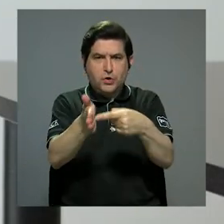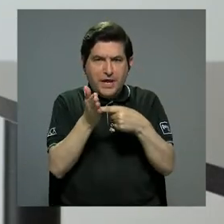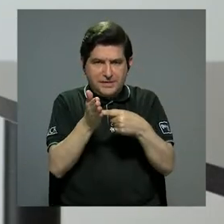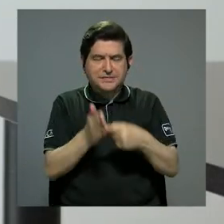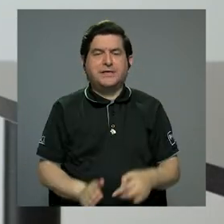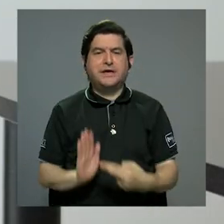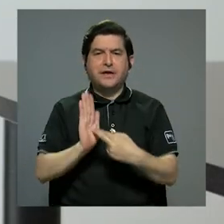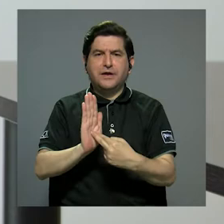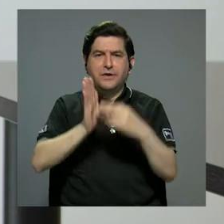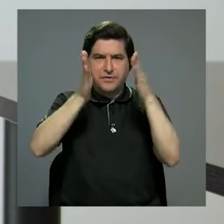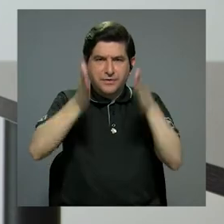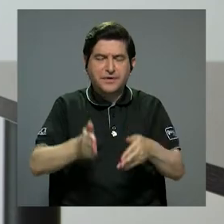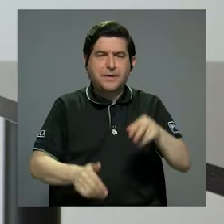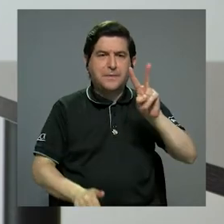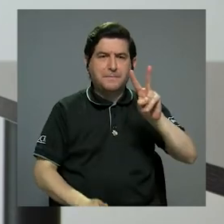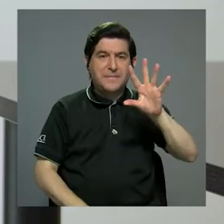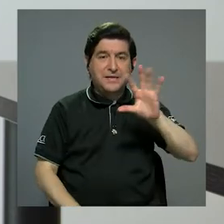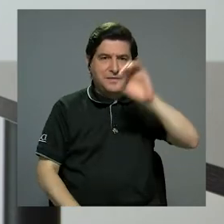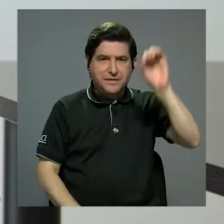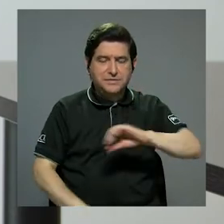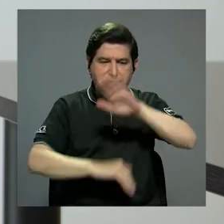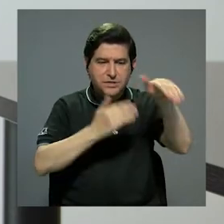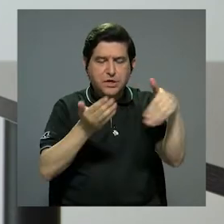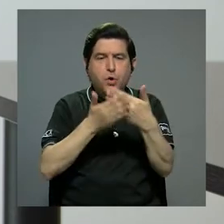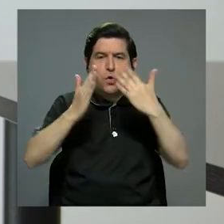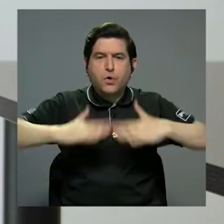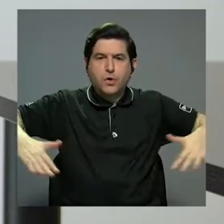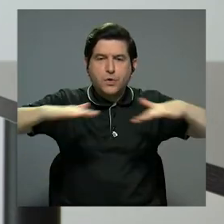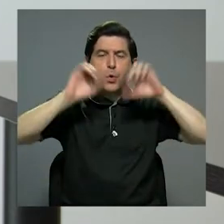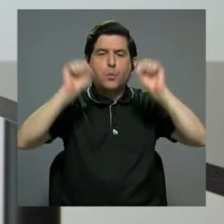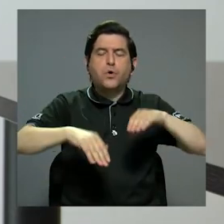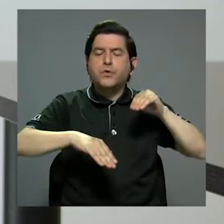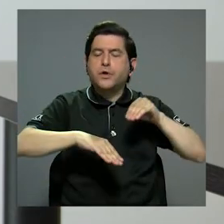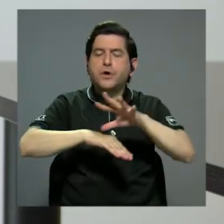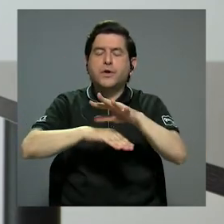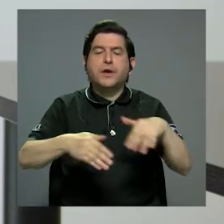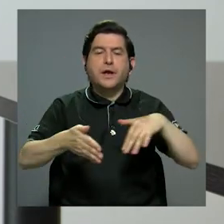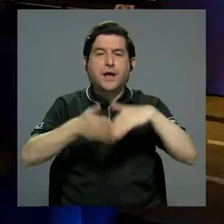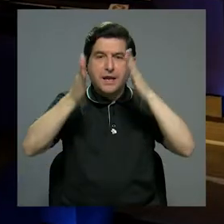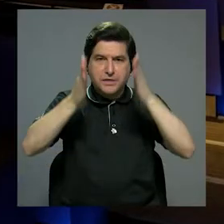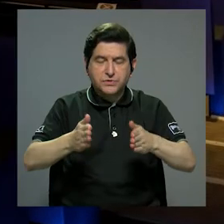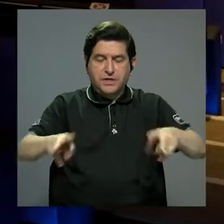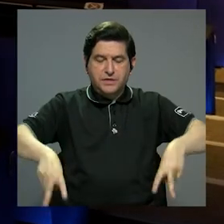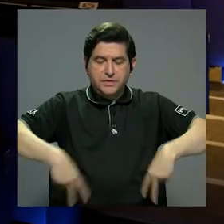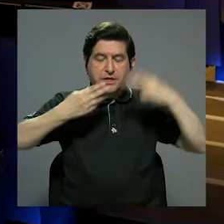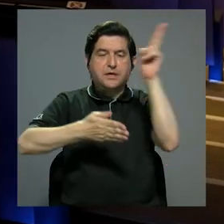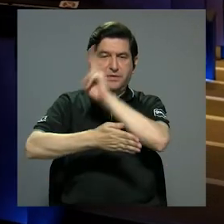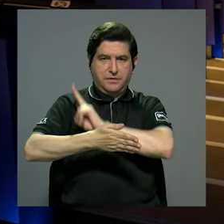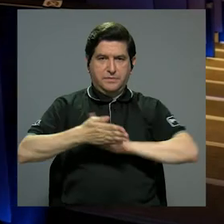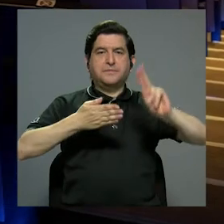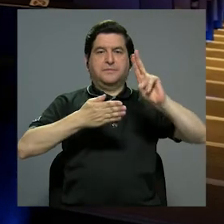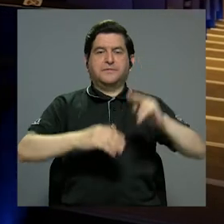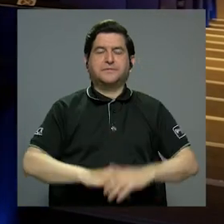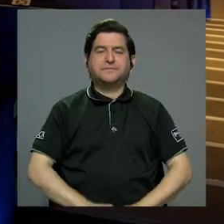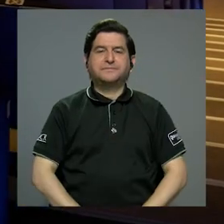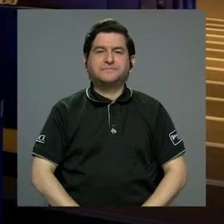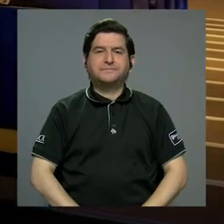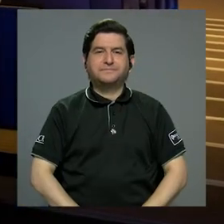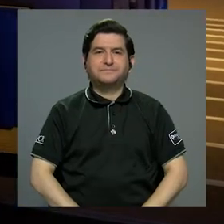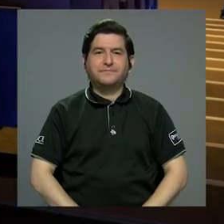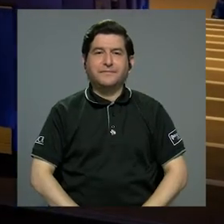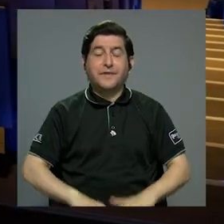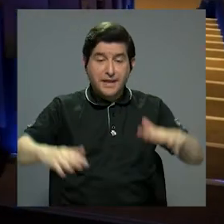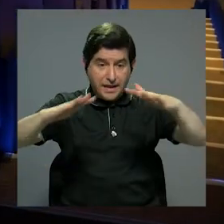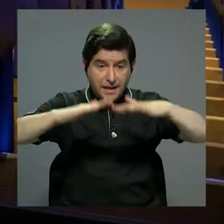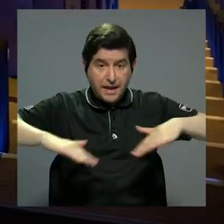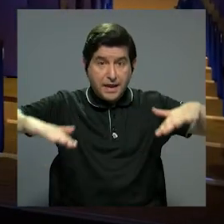representación del 25% en todos estos espacios que puedan incidir al estudiantado en su vida universitaria. Estos espacios son